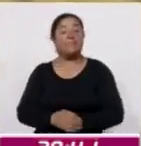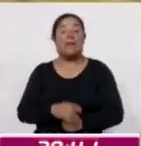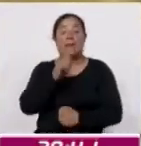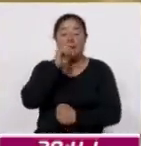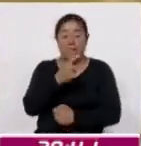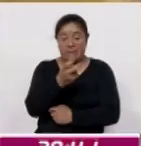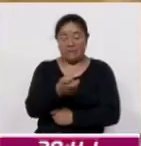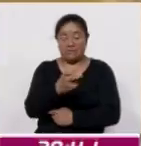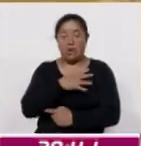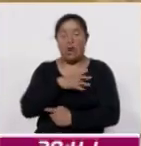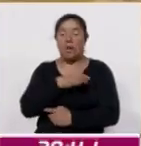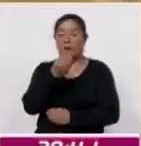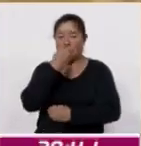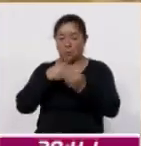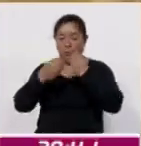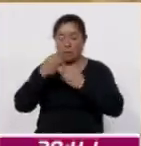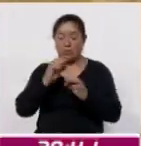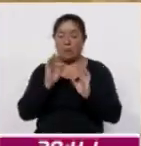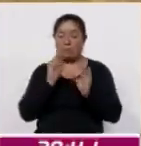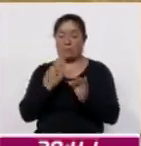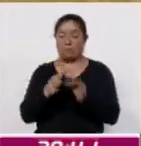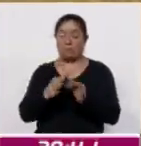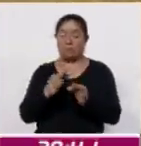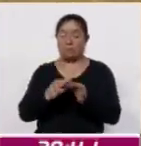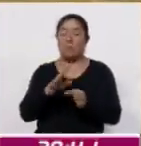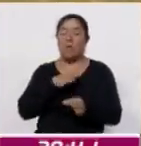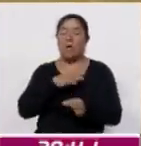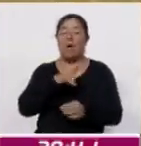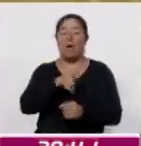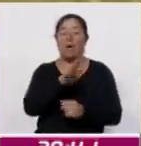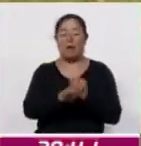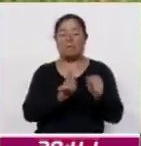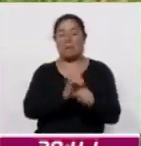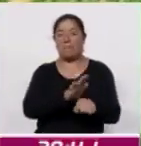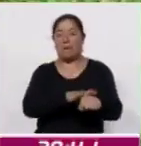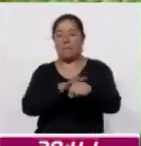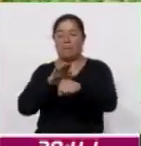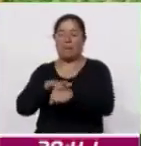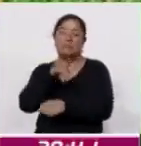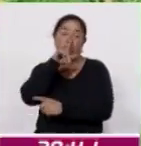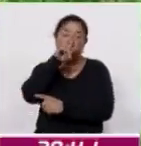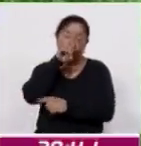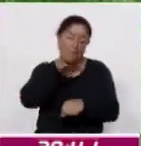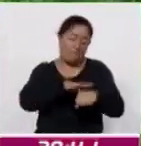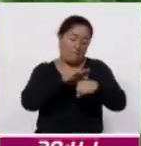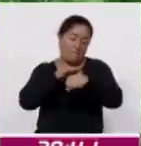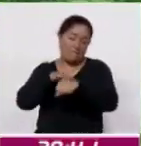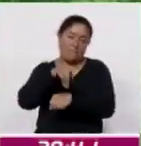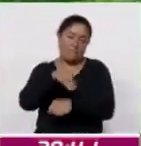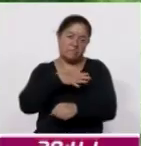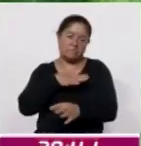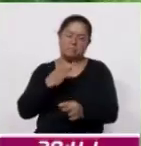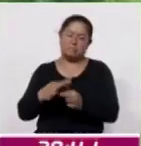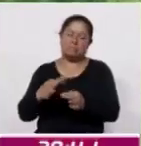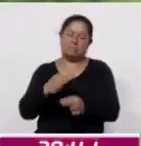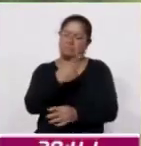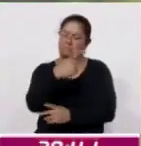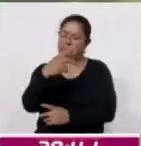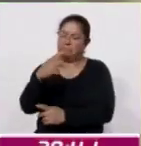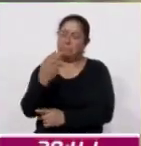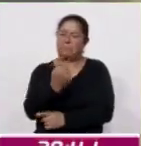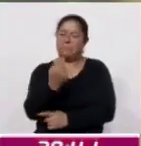ejemplares reciben una dieta balanceada a base de proteínas animales, principalmente pollo, la cual se ajusta a sus necesidades